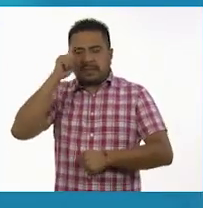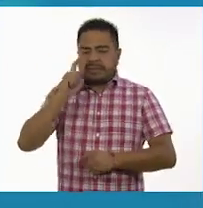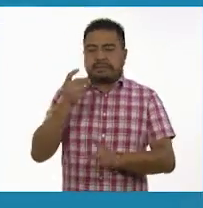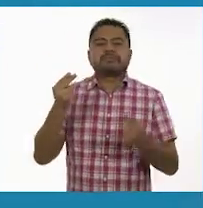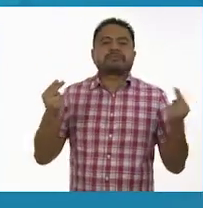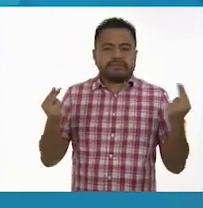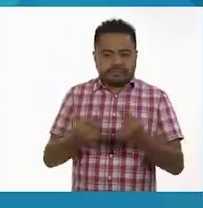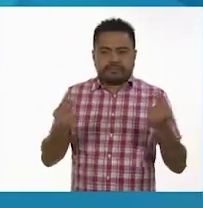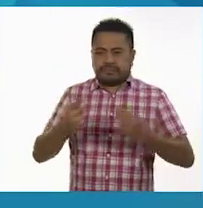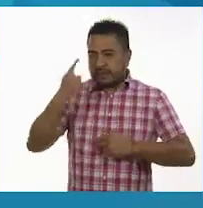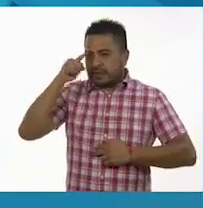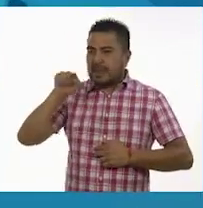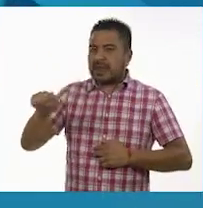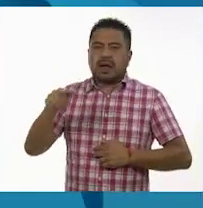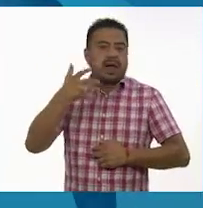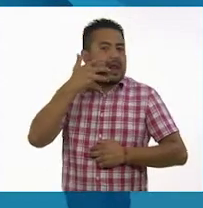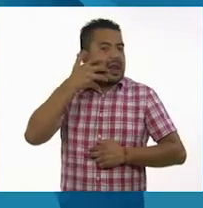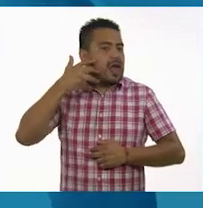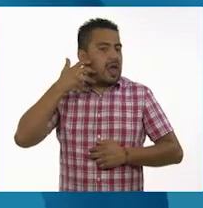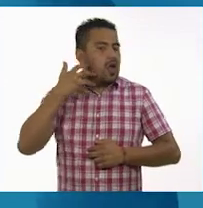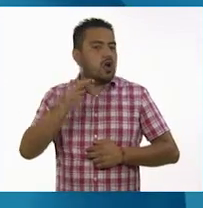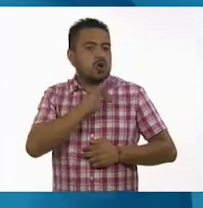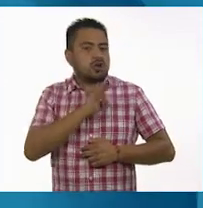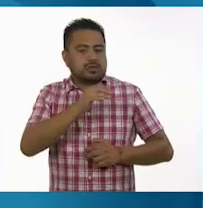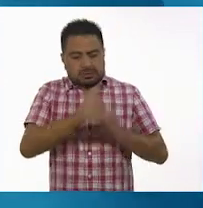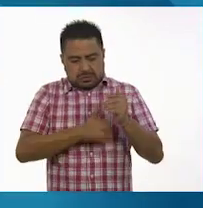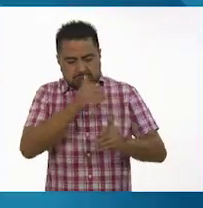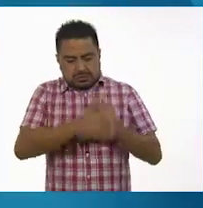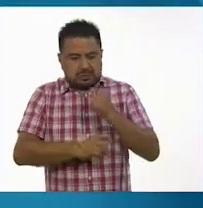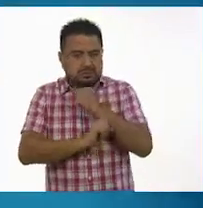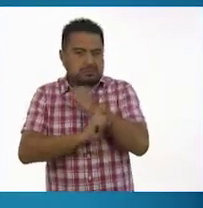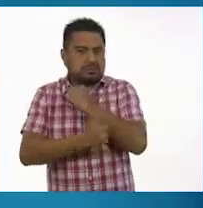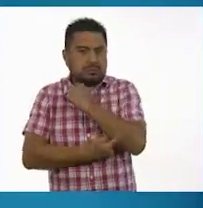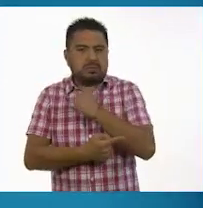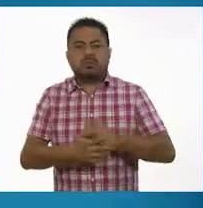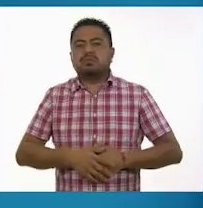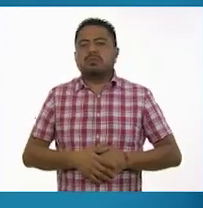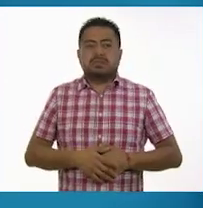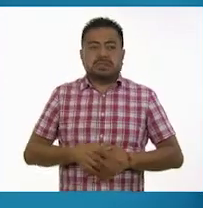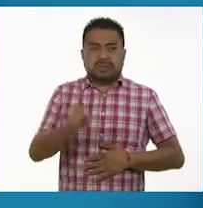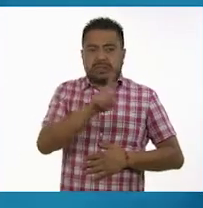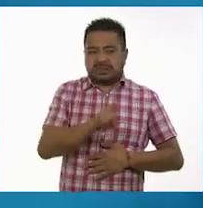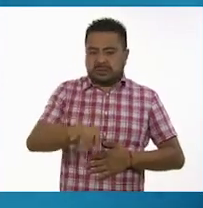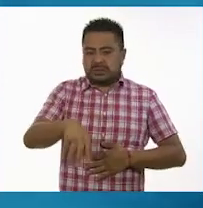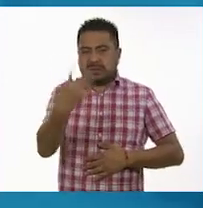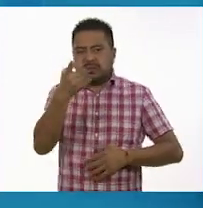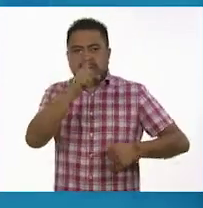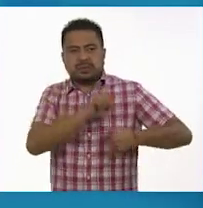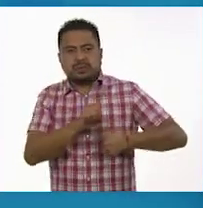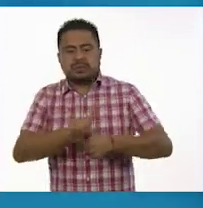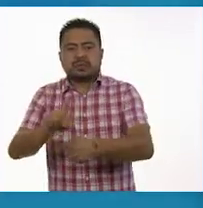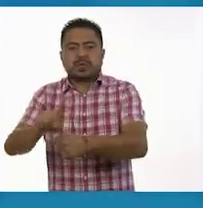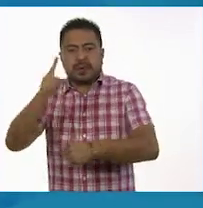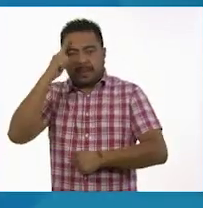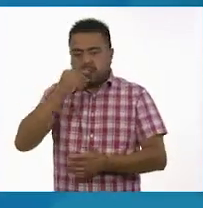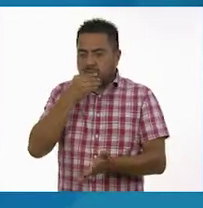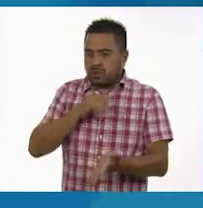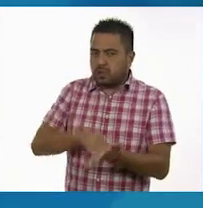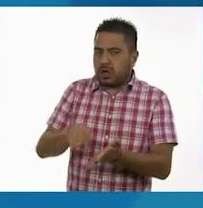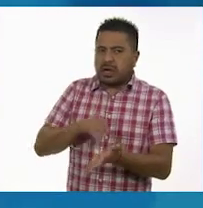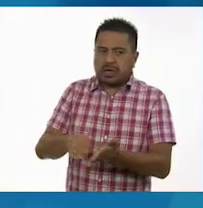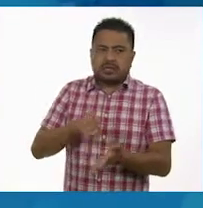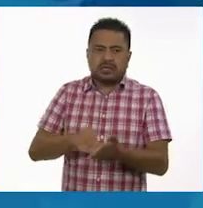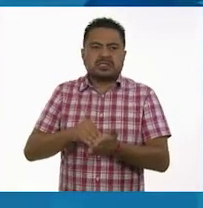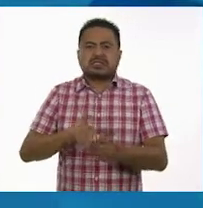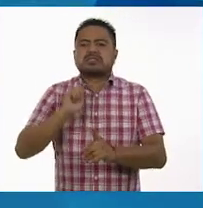necesarios para que las leonas concluyan su embarazo. Y 114 días para los puercos.